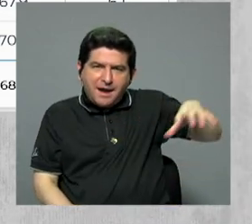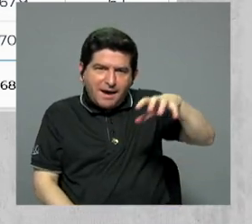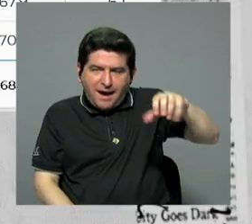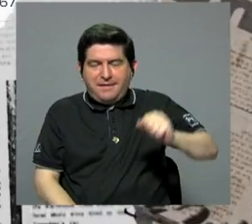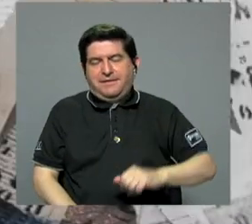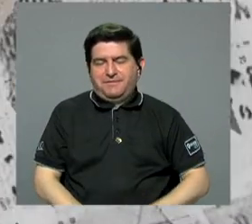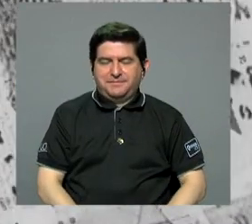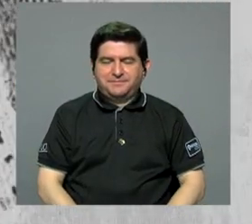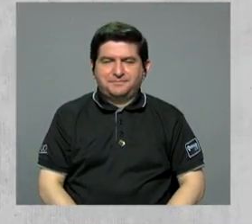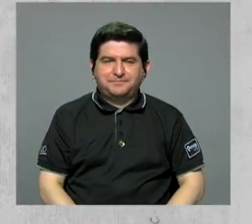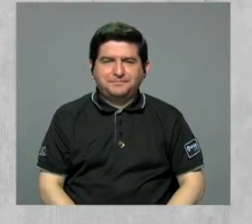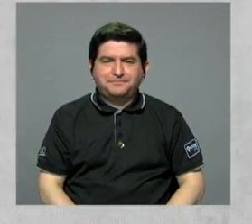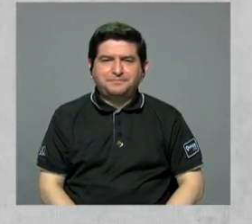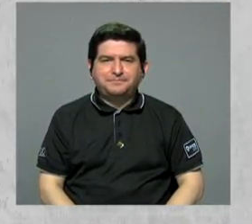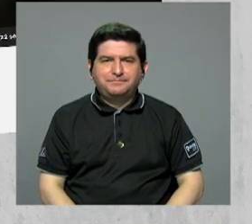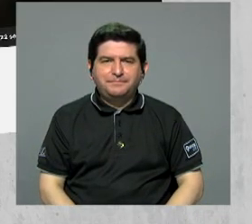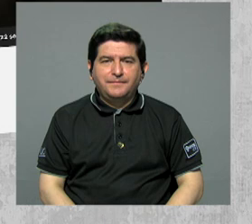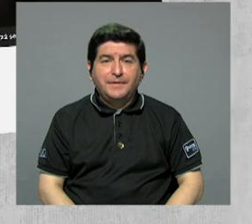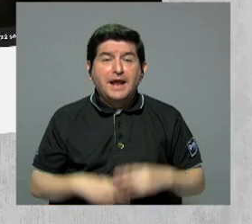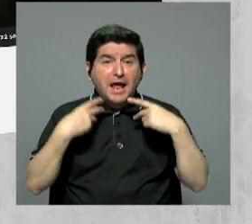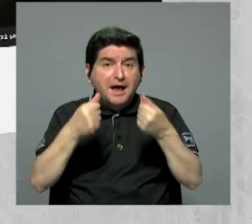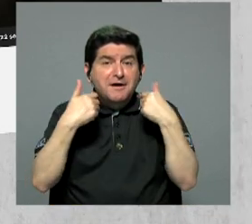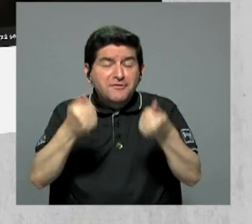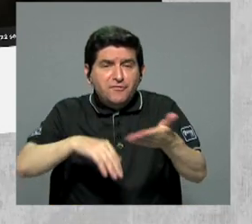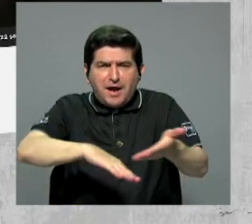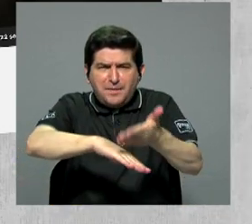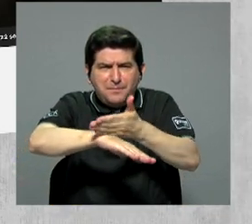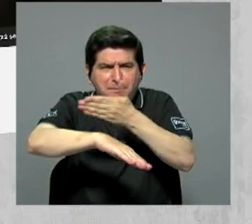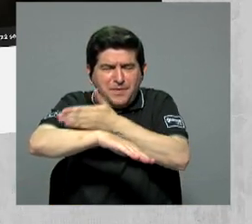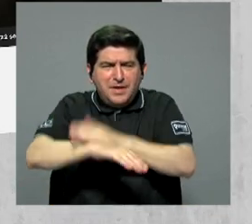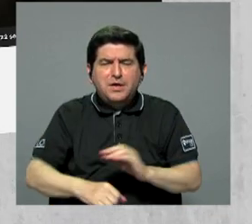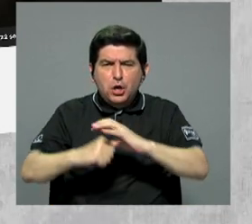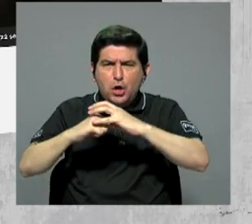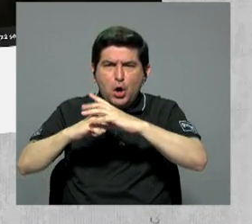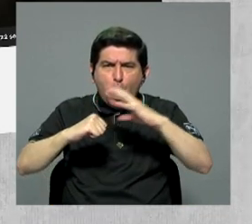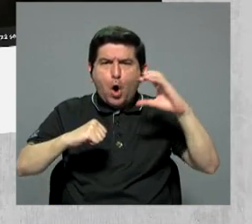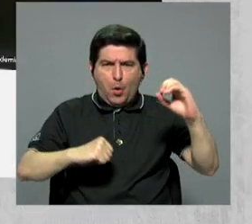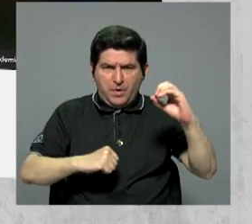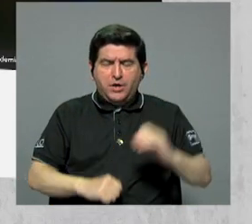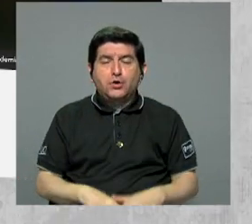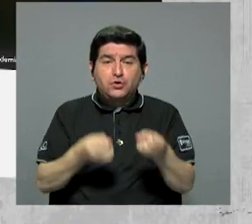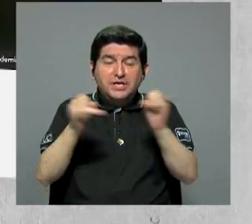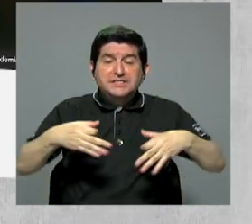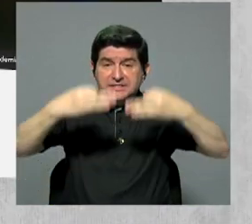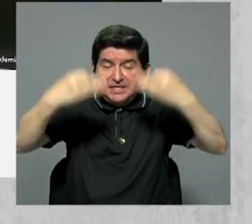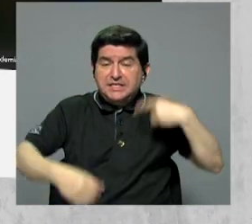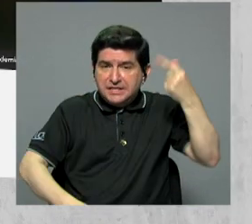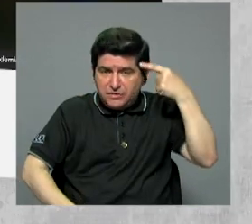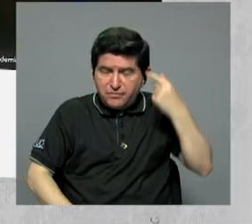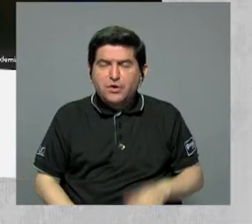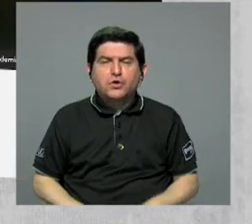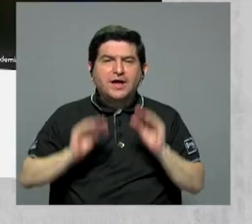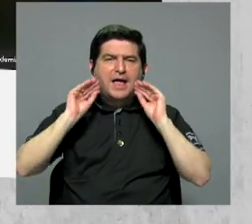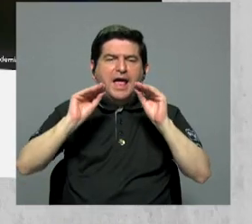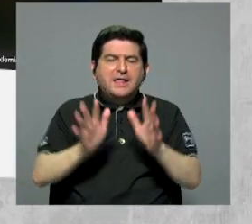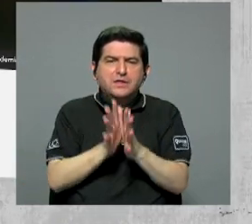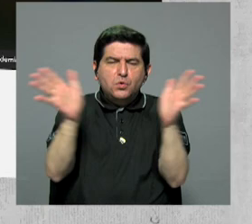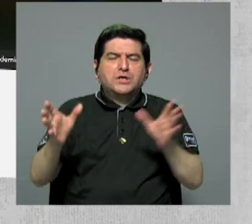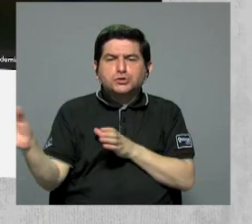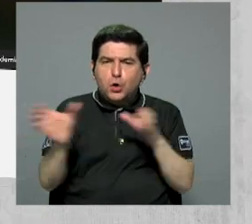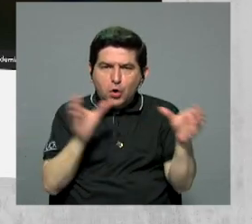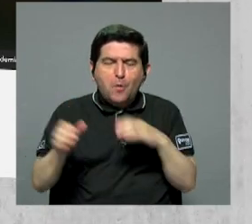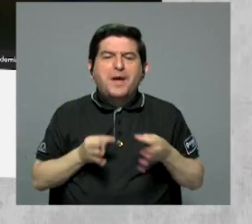o región Huétar Atlántica. Frente al rápido avance de Omicron y sin otras medidas del gobierno, la educación pública, el